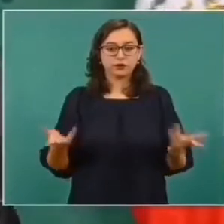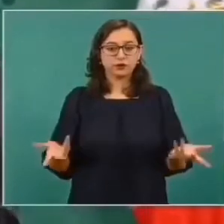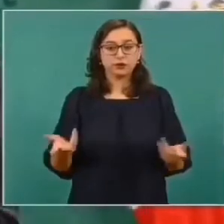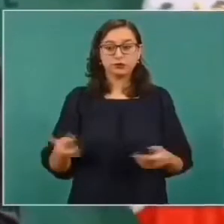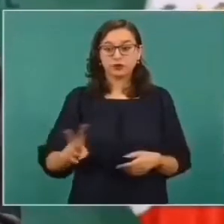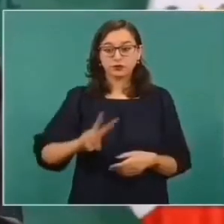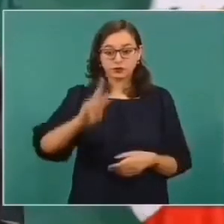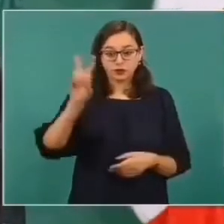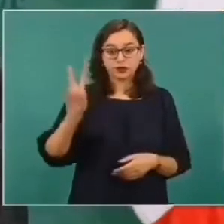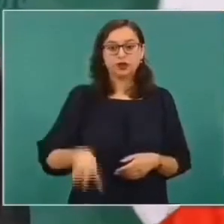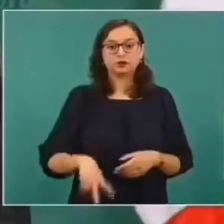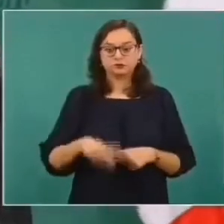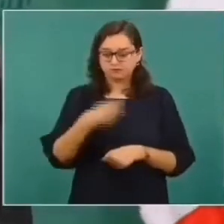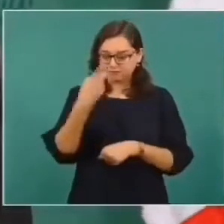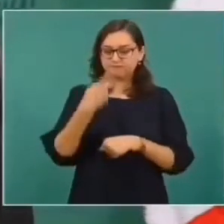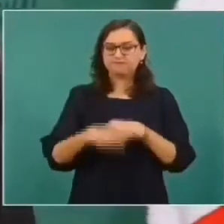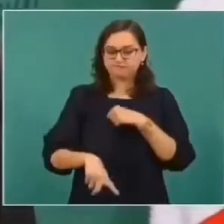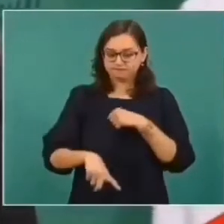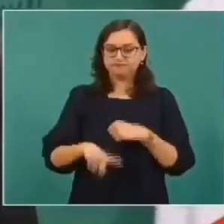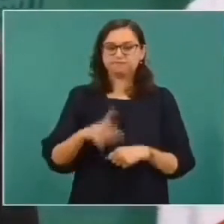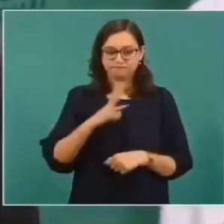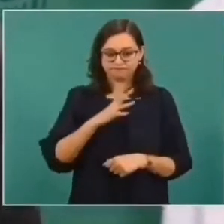duda afecta, daña.